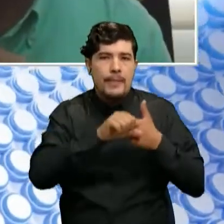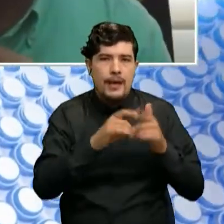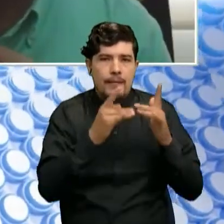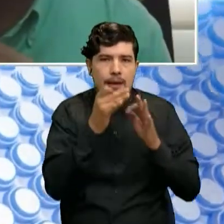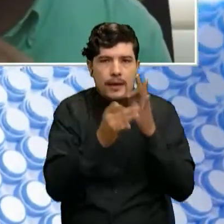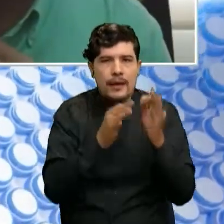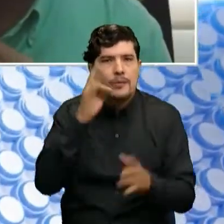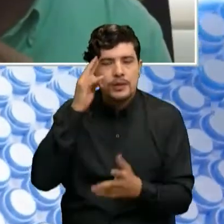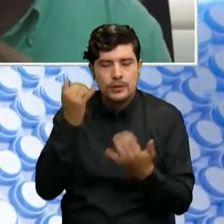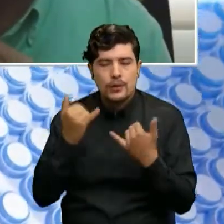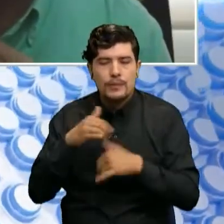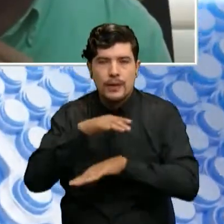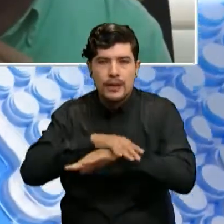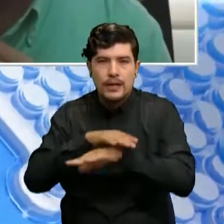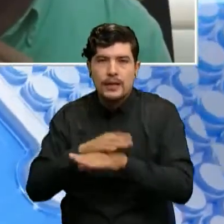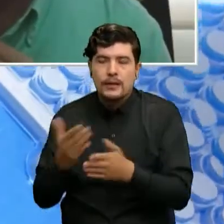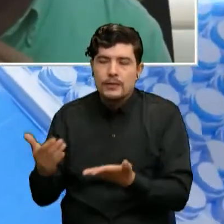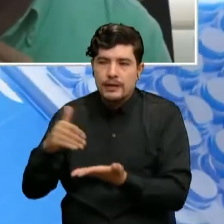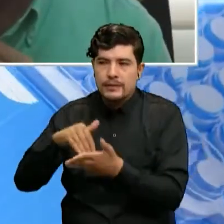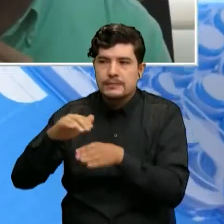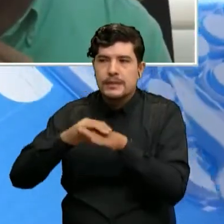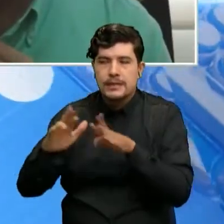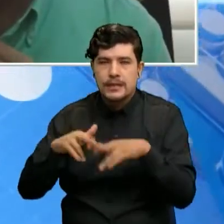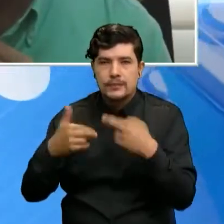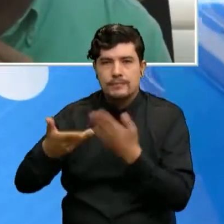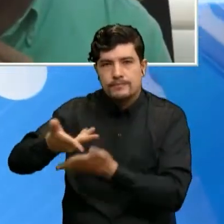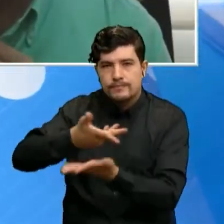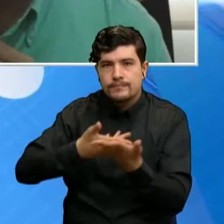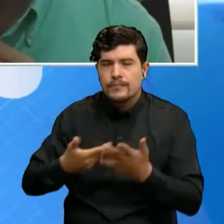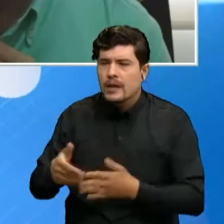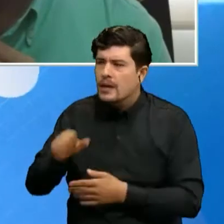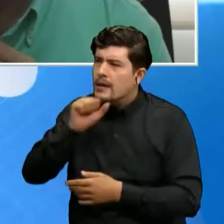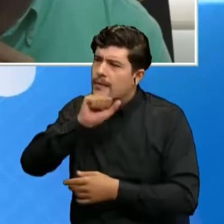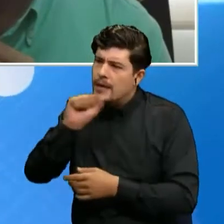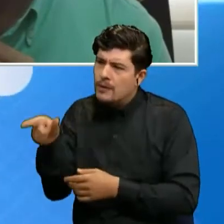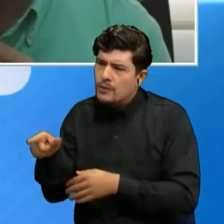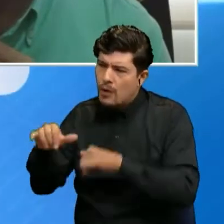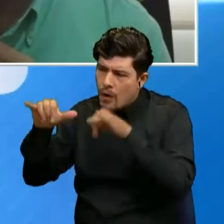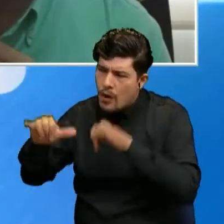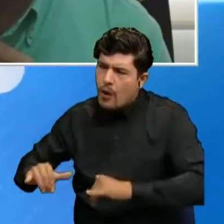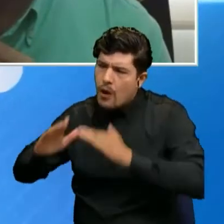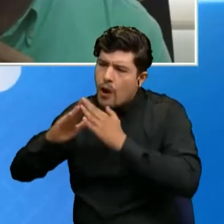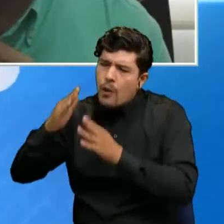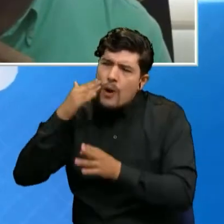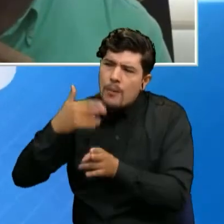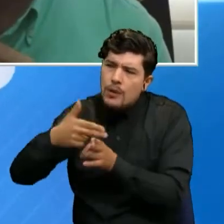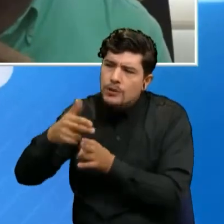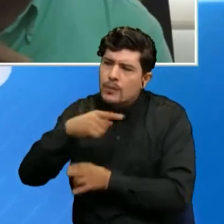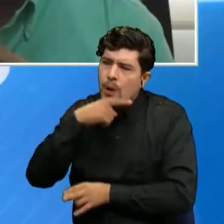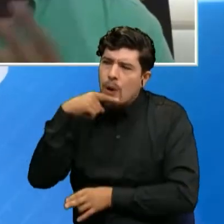esta nueva reunión. Gobernador, finalmente, ¿se contempla la posibilidad de toque de queda continuo para este puente festivo?